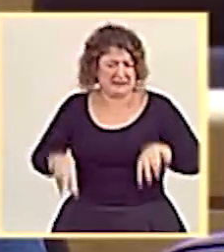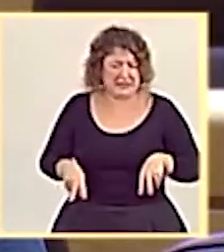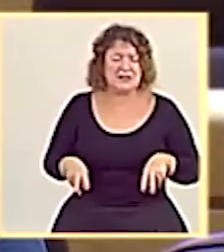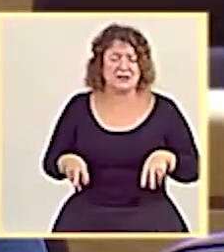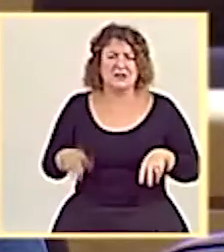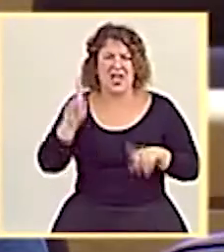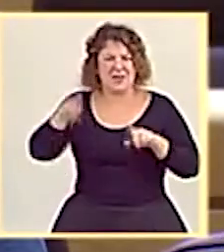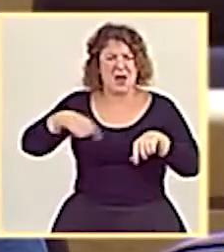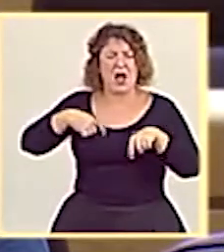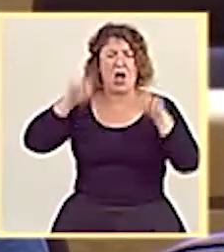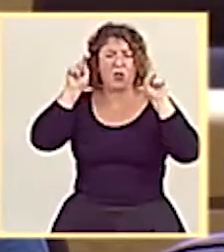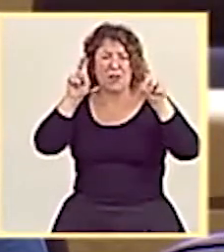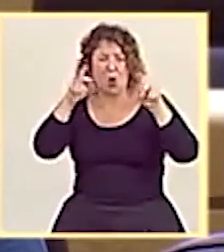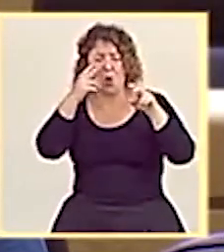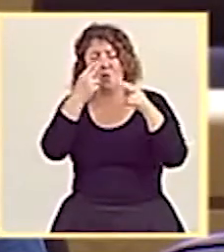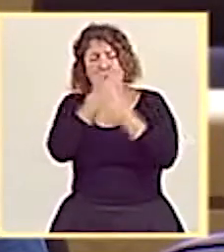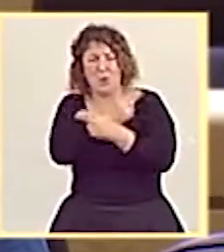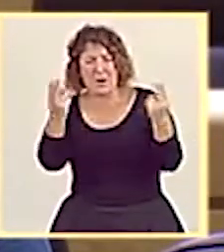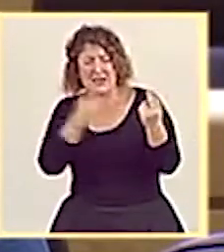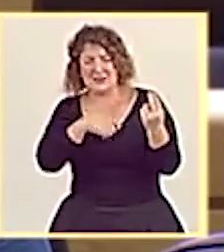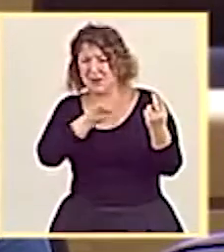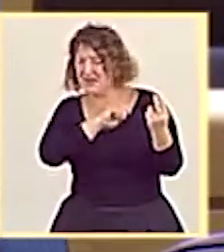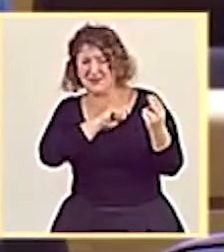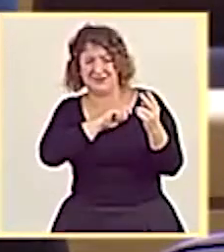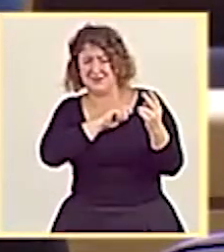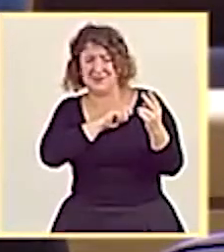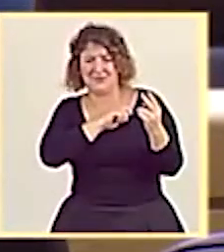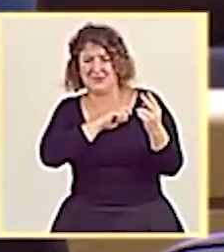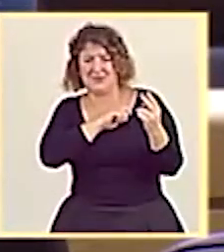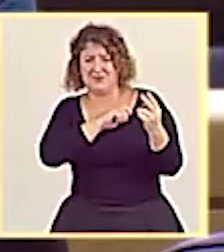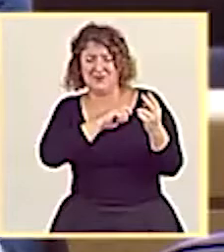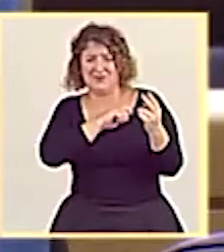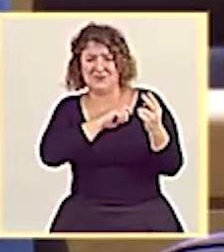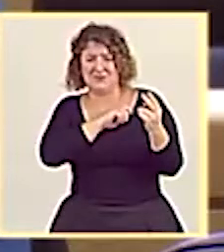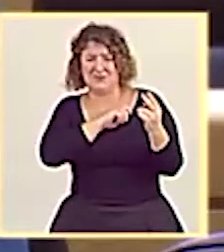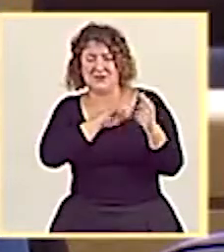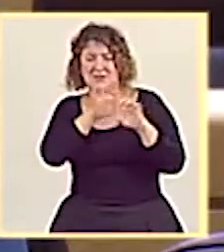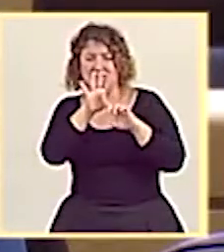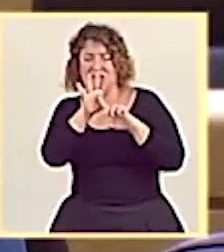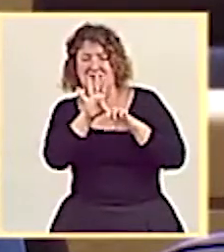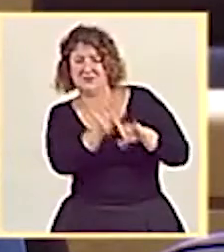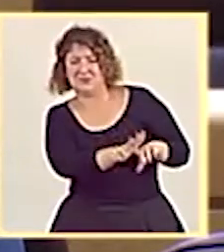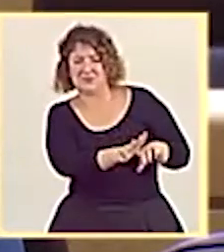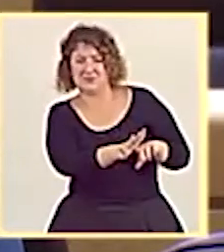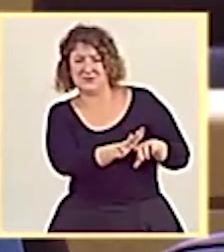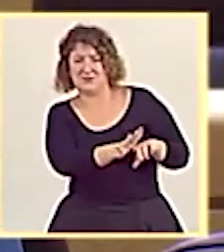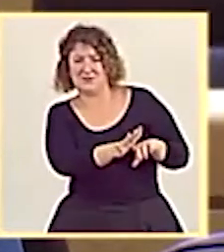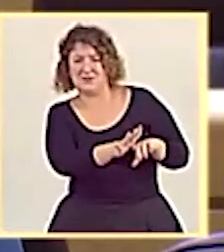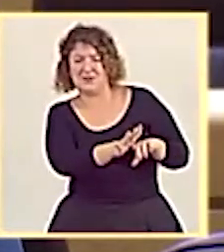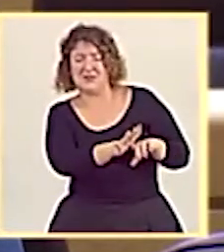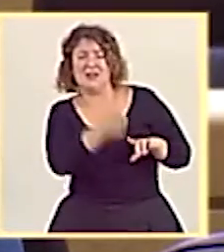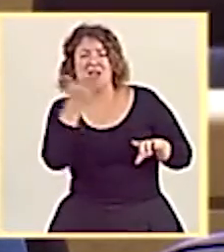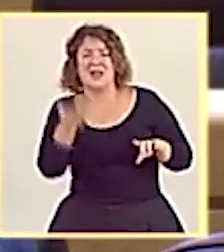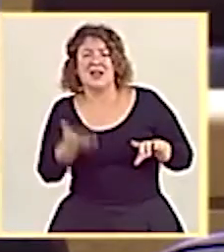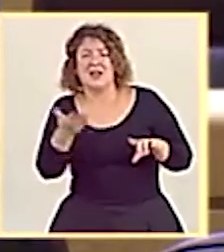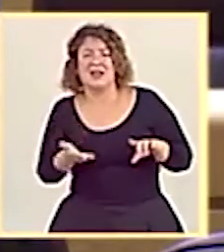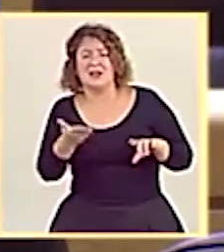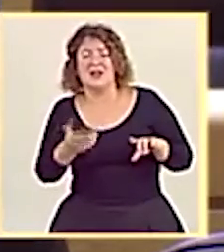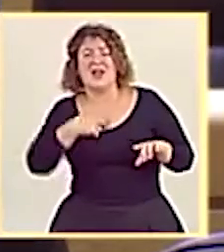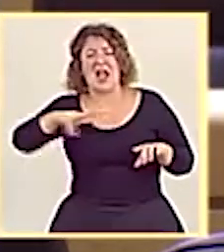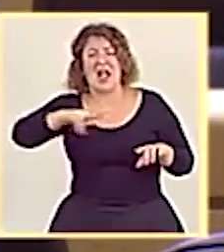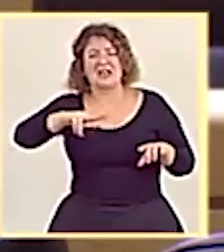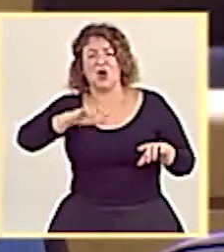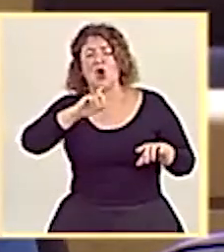educación pública española a directamente estar al margen de la vehicularidad del propio